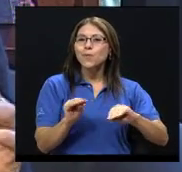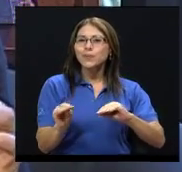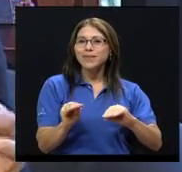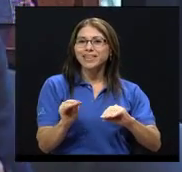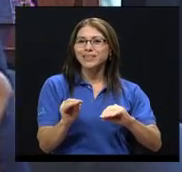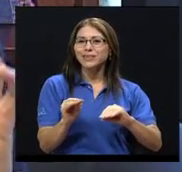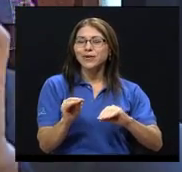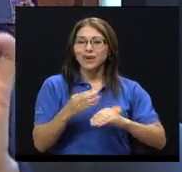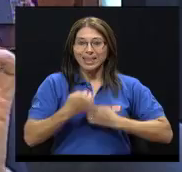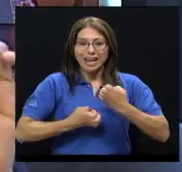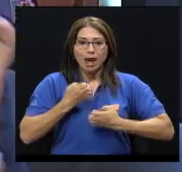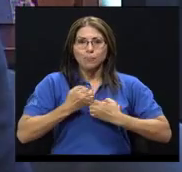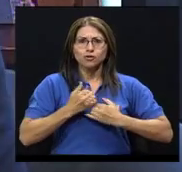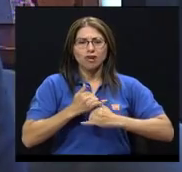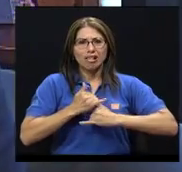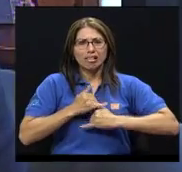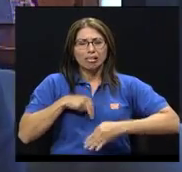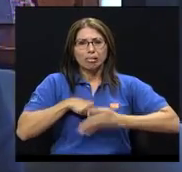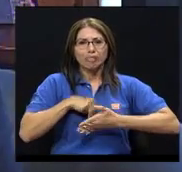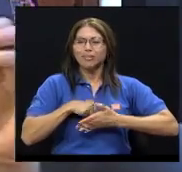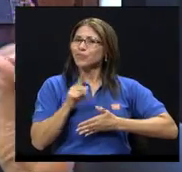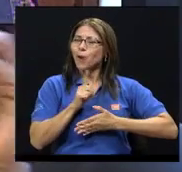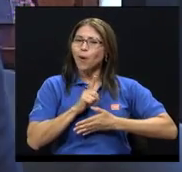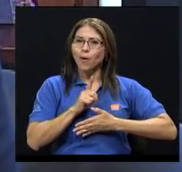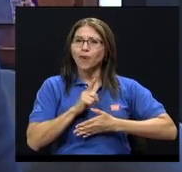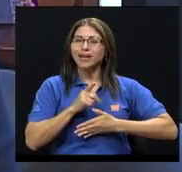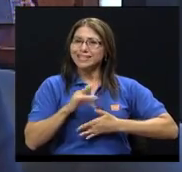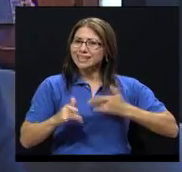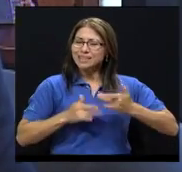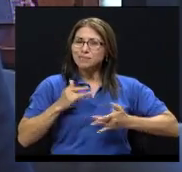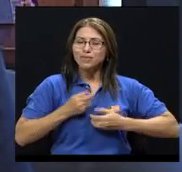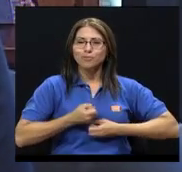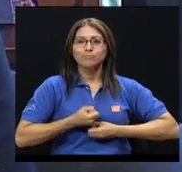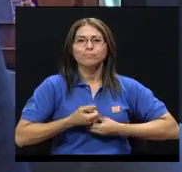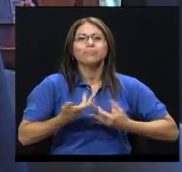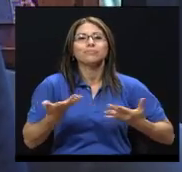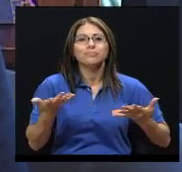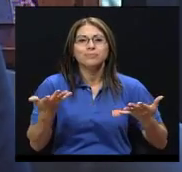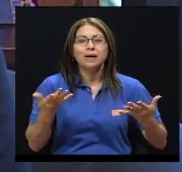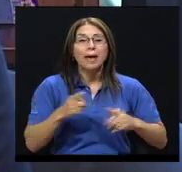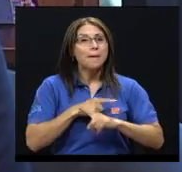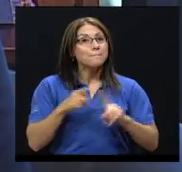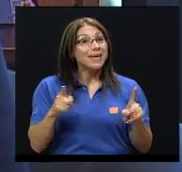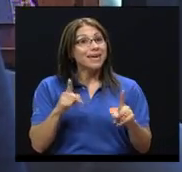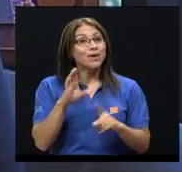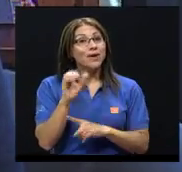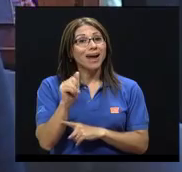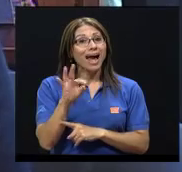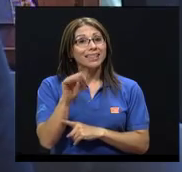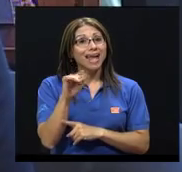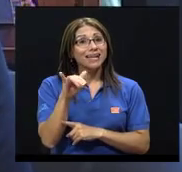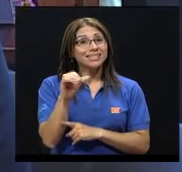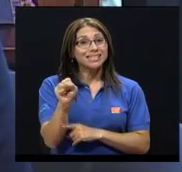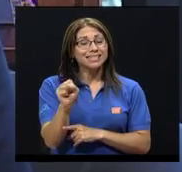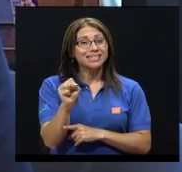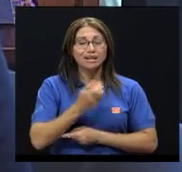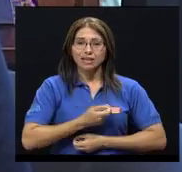la emoción no se quede bloqueada, que el sentimiento no se bloquee. Pero la catarsis sola